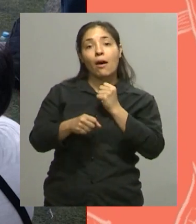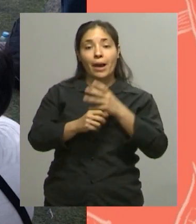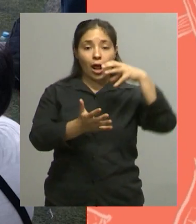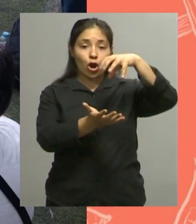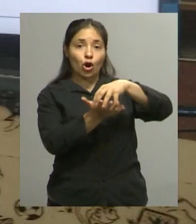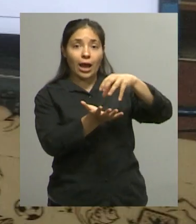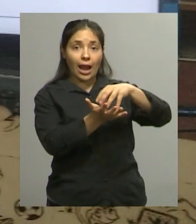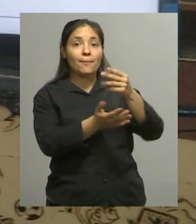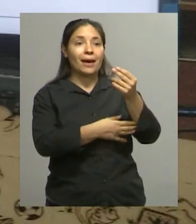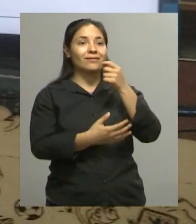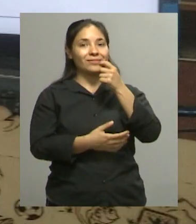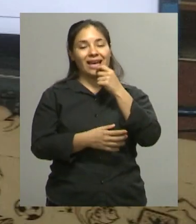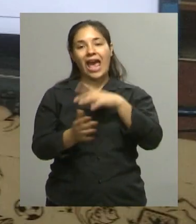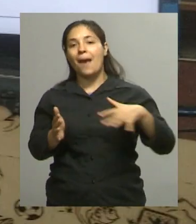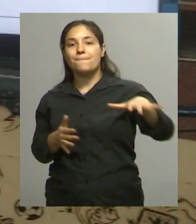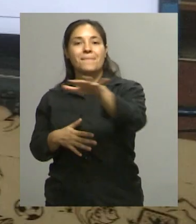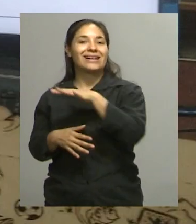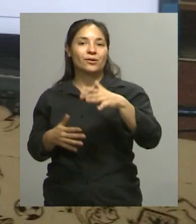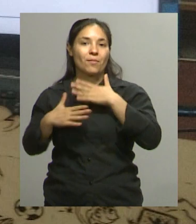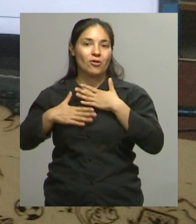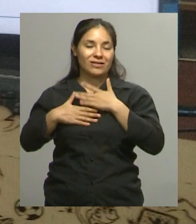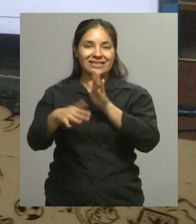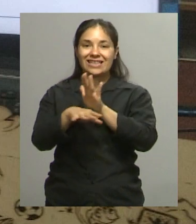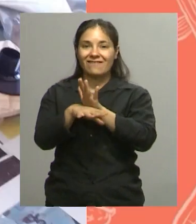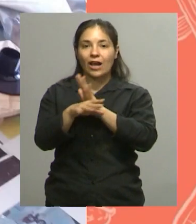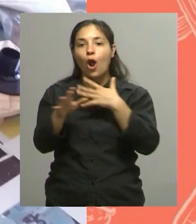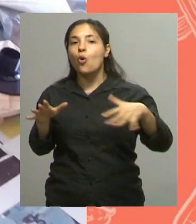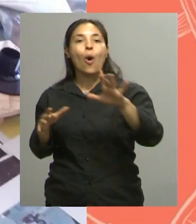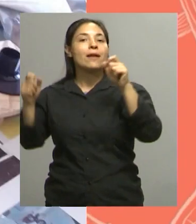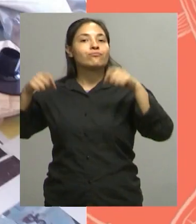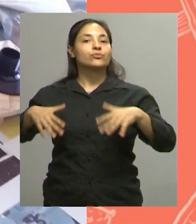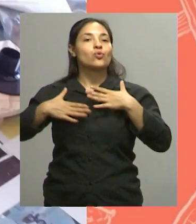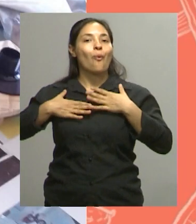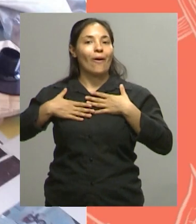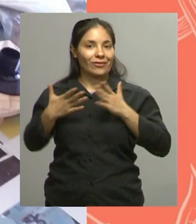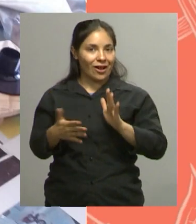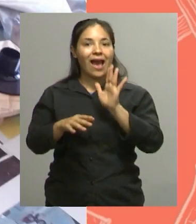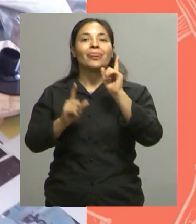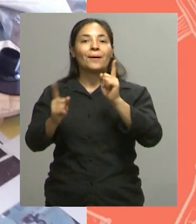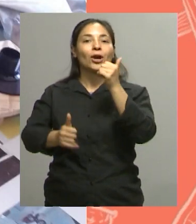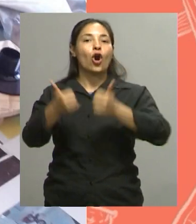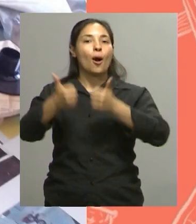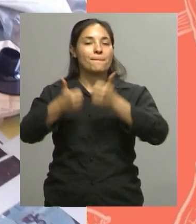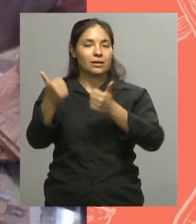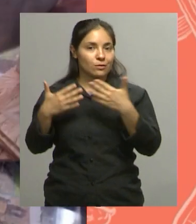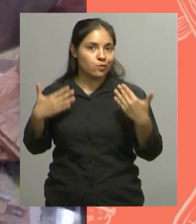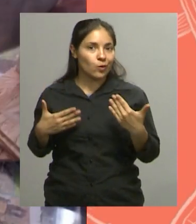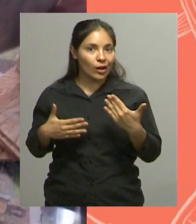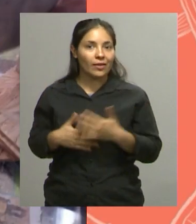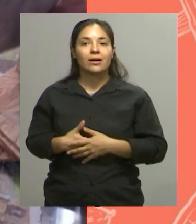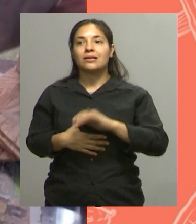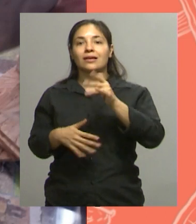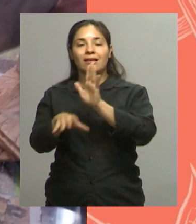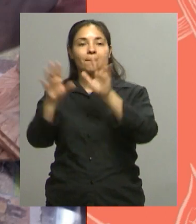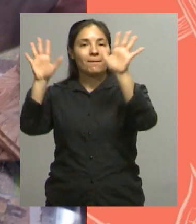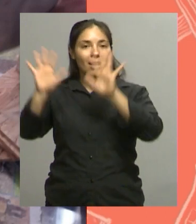tener su espacio Es como decir, este es nuestro lugar, ¿no? Para poder competir Claro, para armar lo que serían las